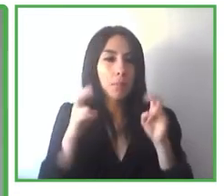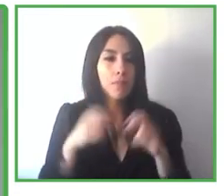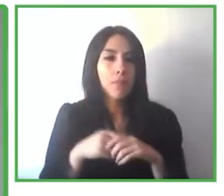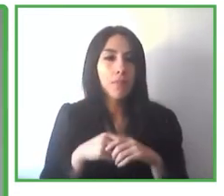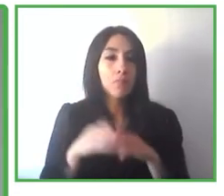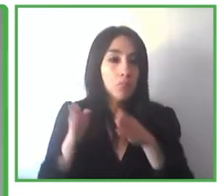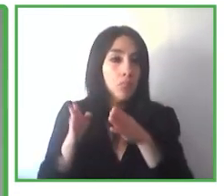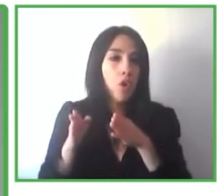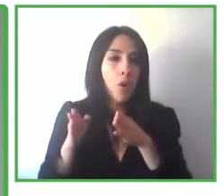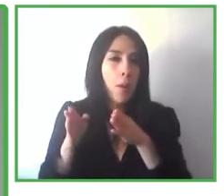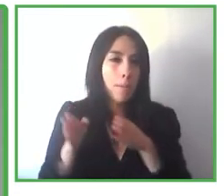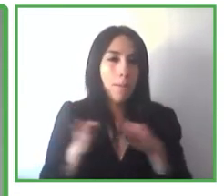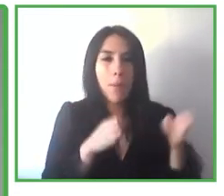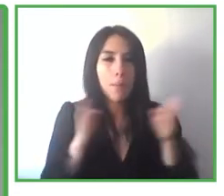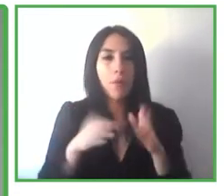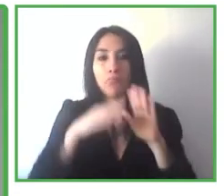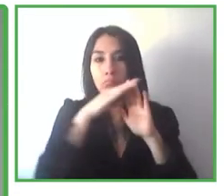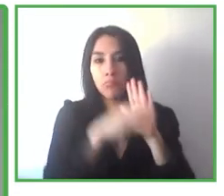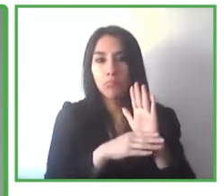región.